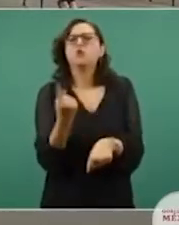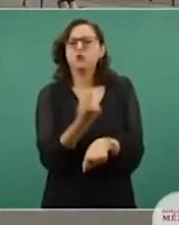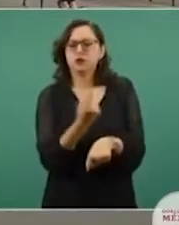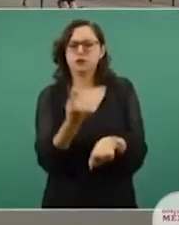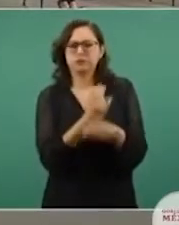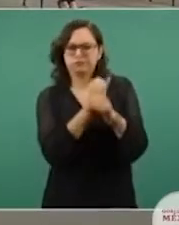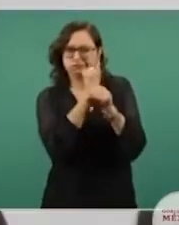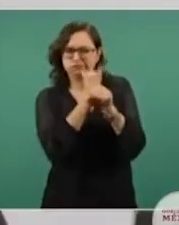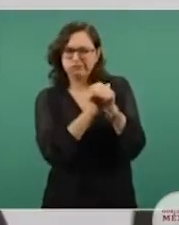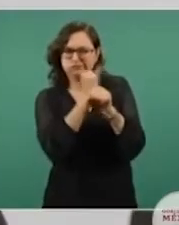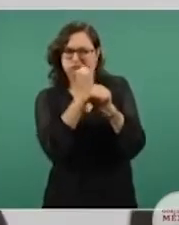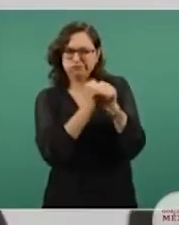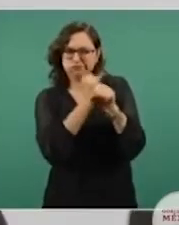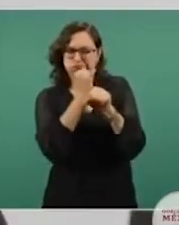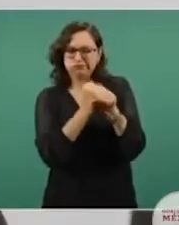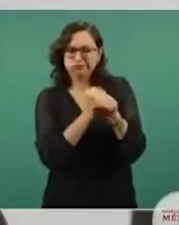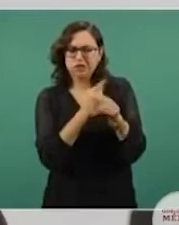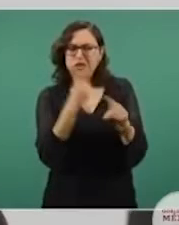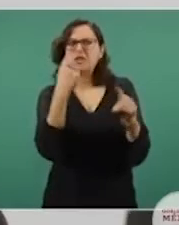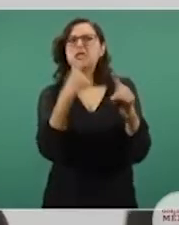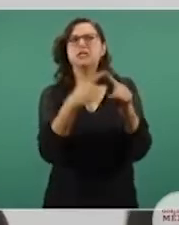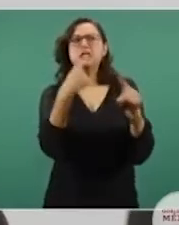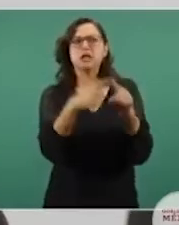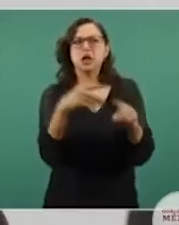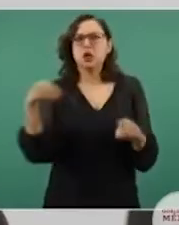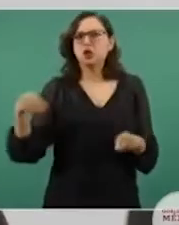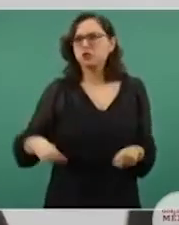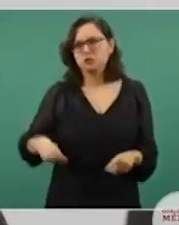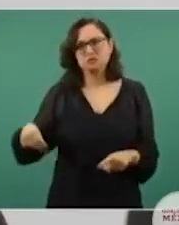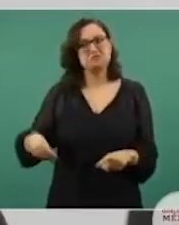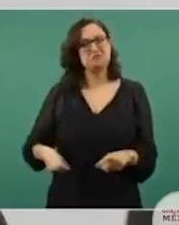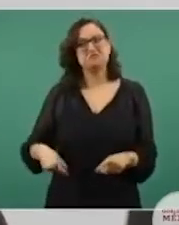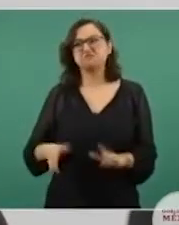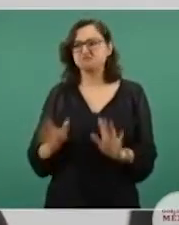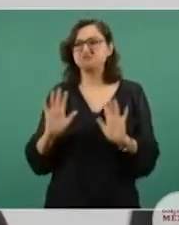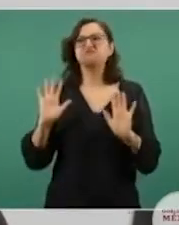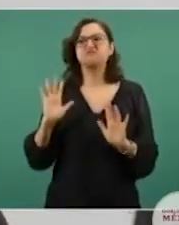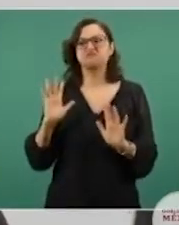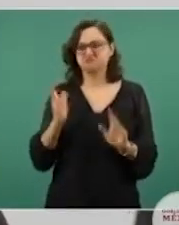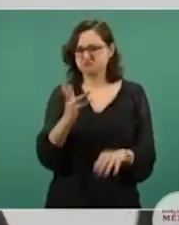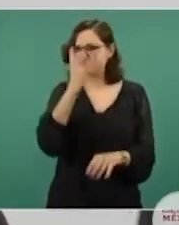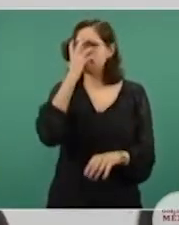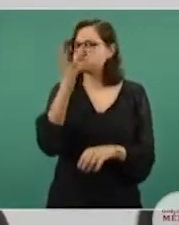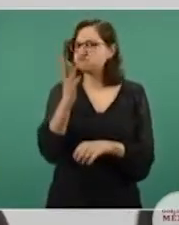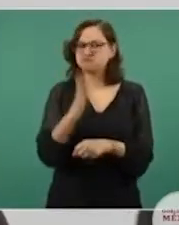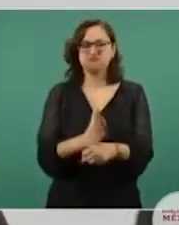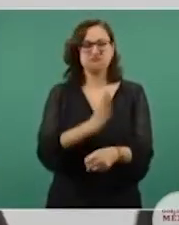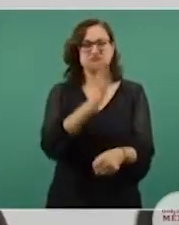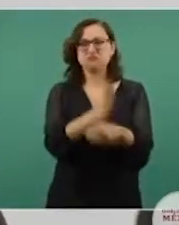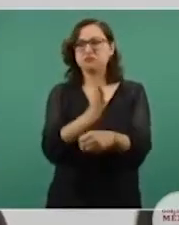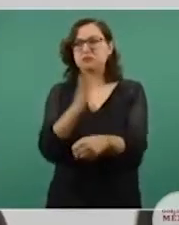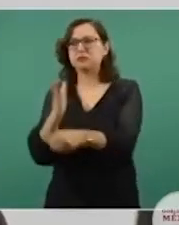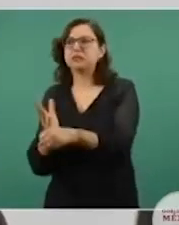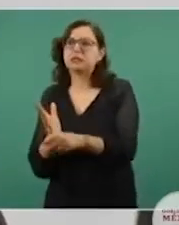miramientos de ninguna índole,